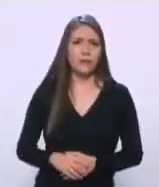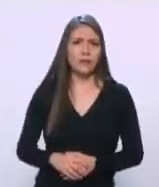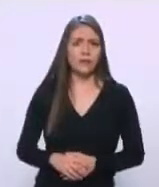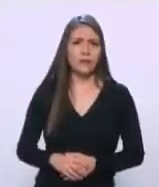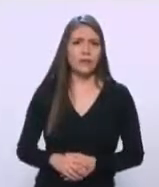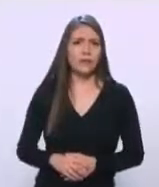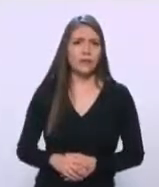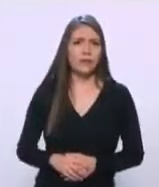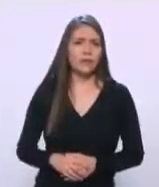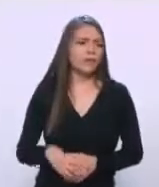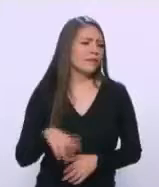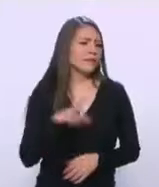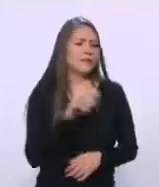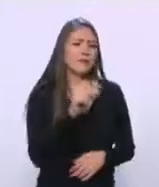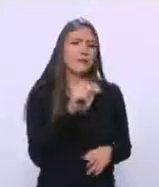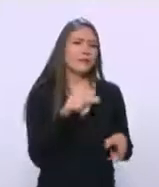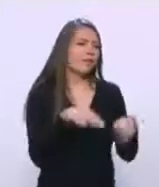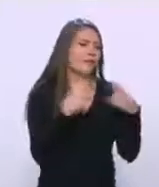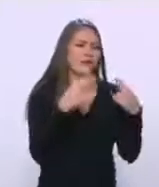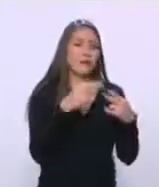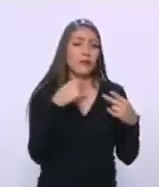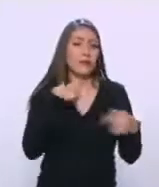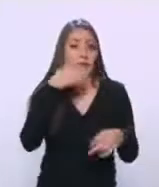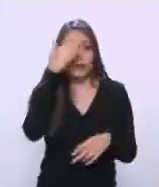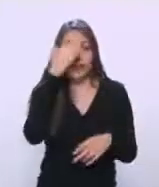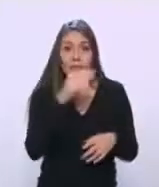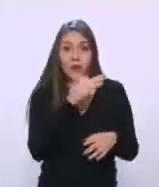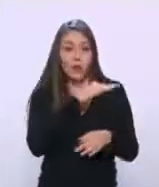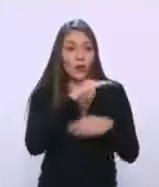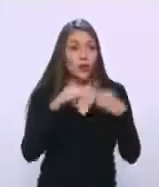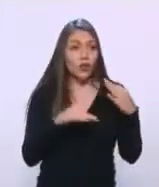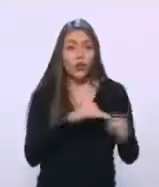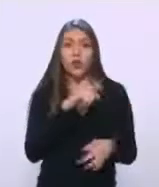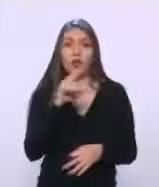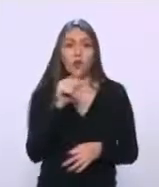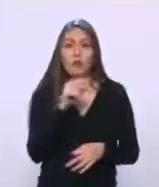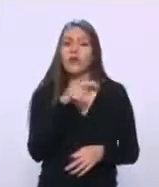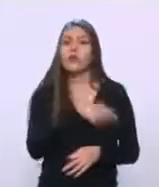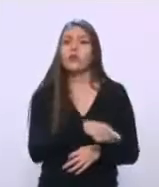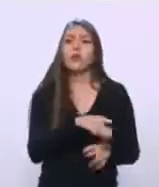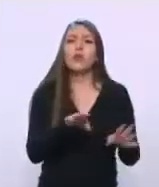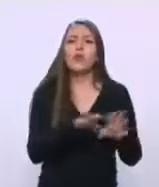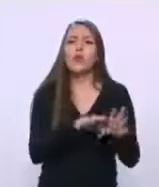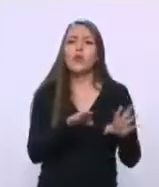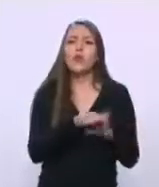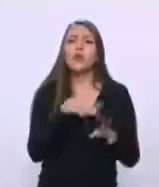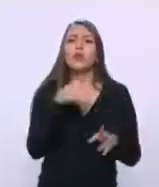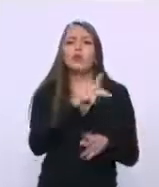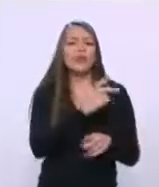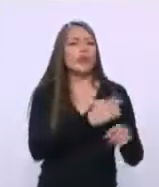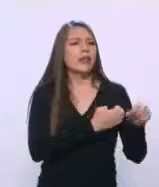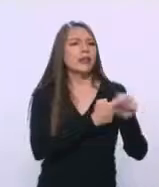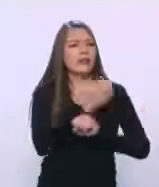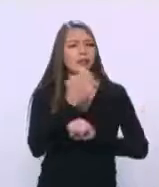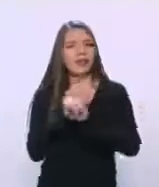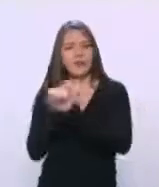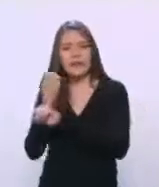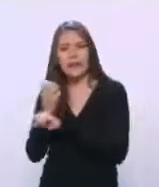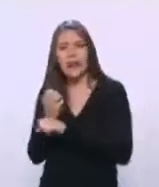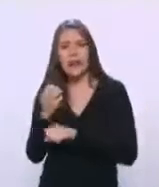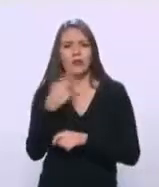todo esto, o sea, yo ni conozco los estudios, eran supuestamente estudios del área educativa en los estados, o sea,